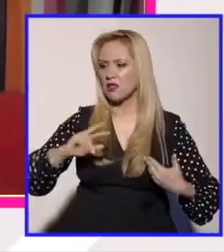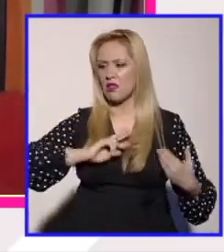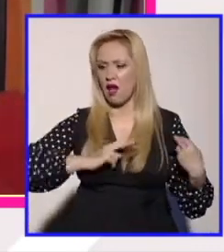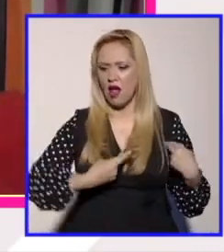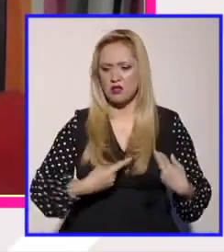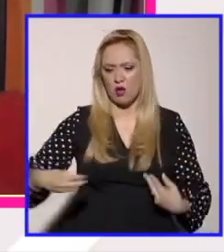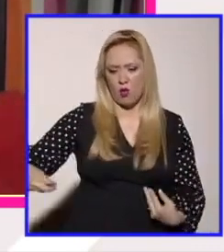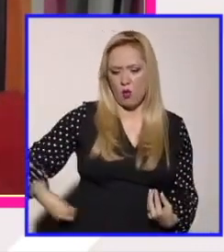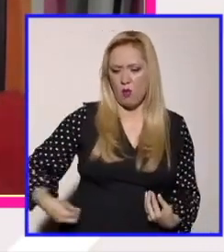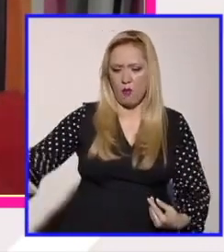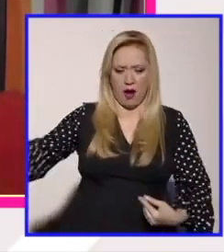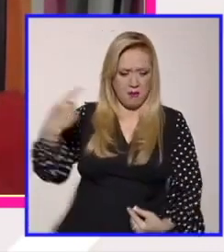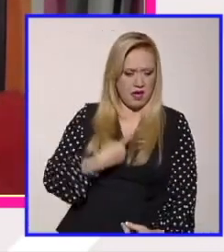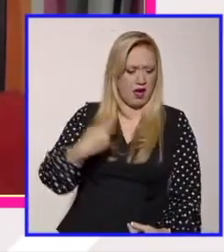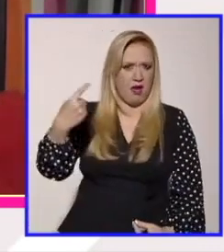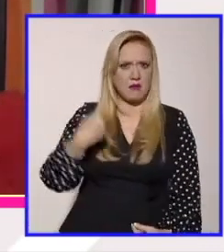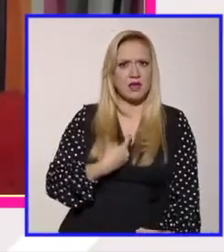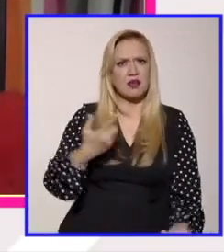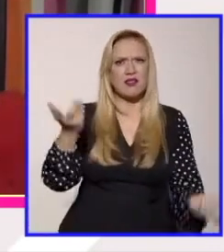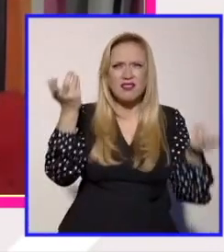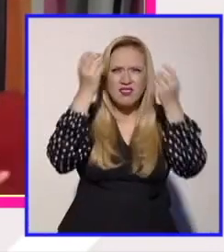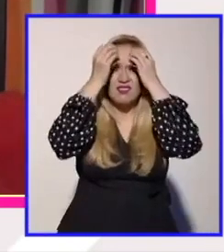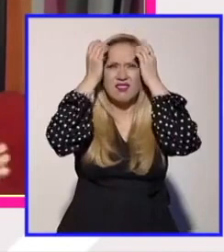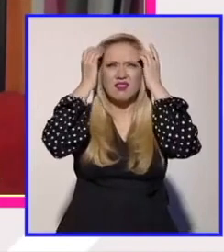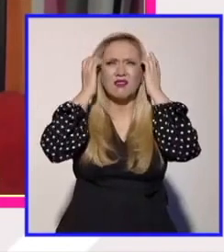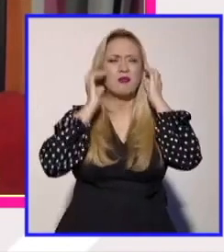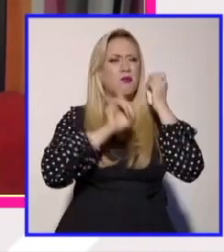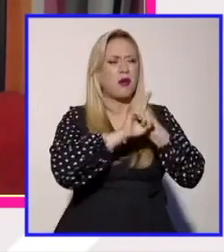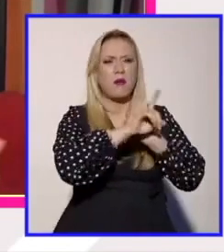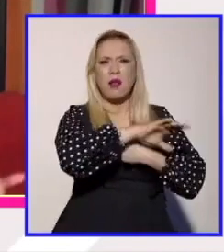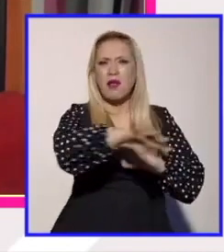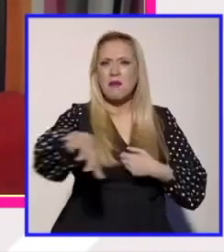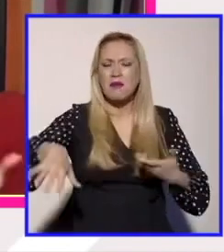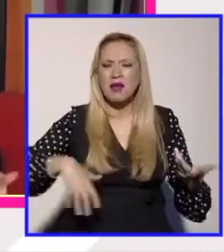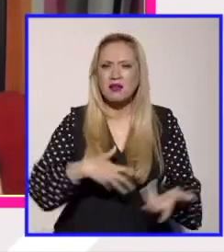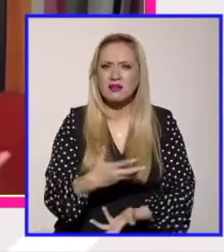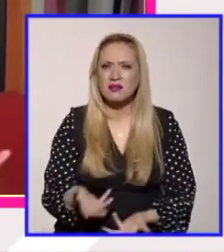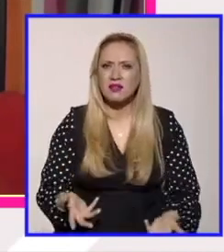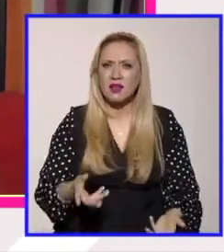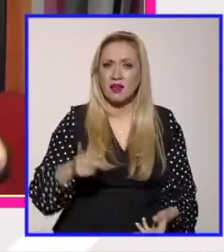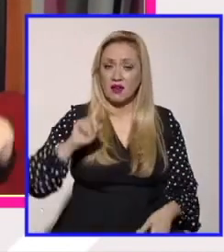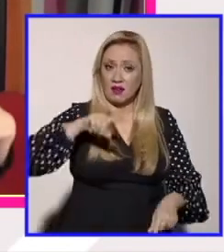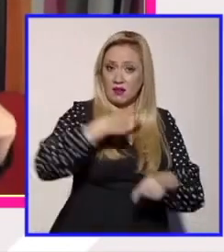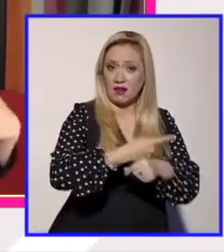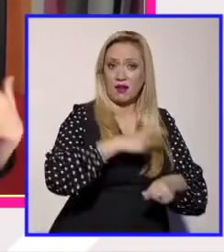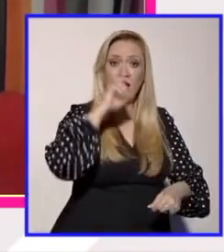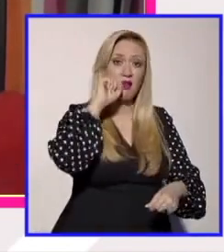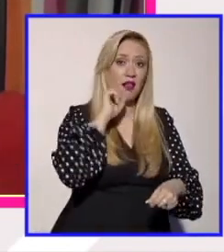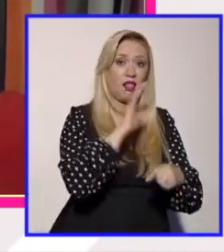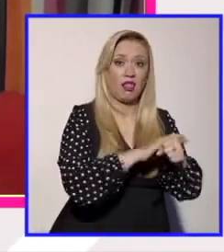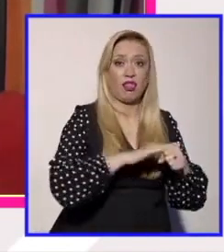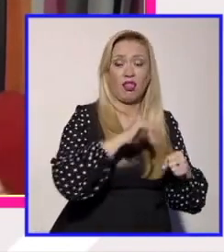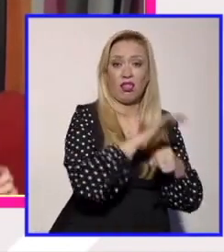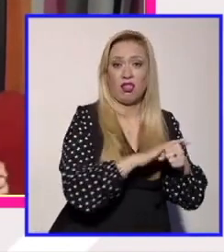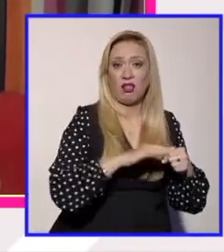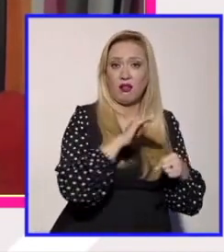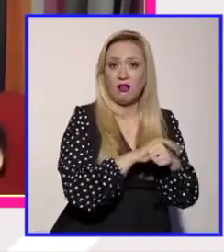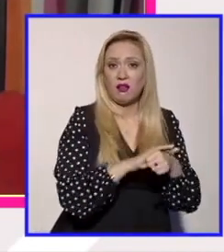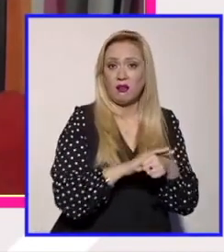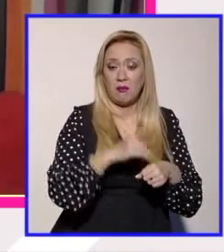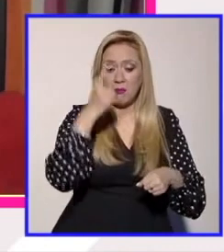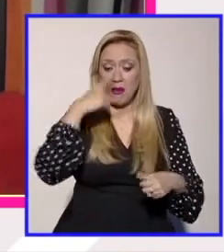¿Cómo? Bueno, si tú insistes que hay gente trans, o sea, perdón, si tú insistes que hay gente abusadora, acosadora, que se trasviste